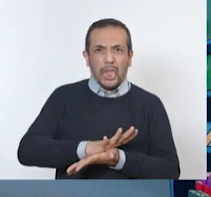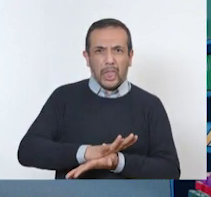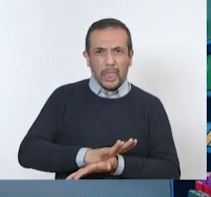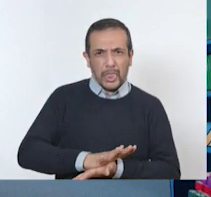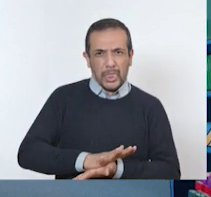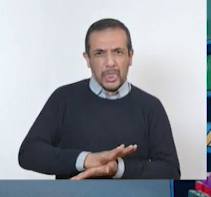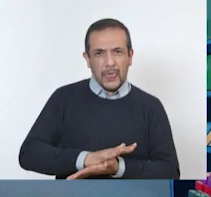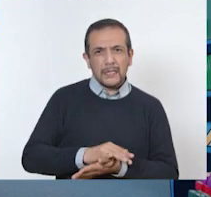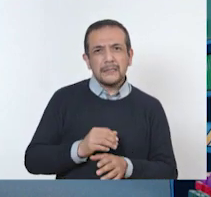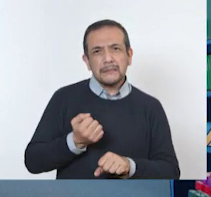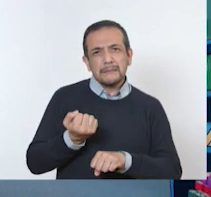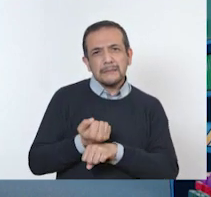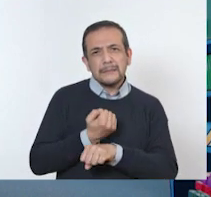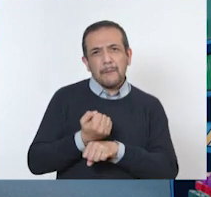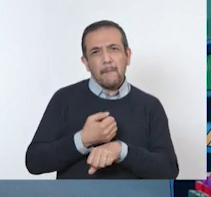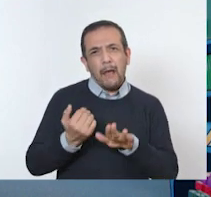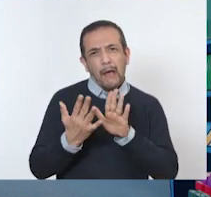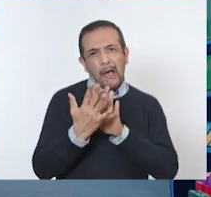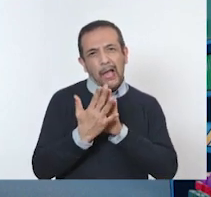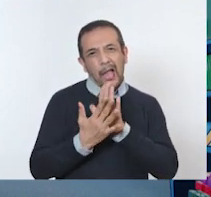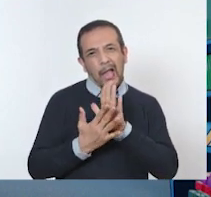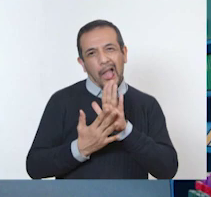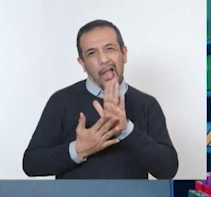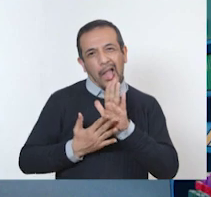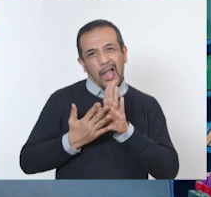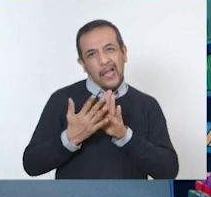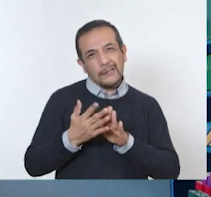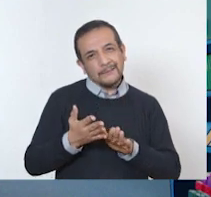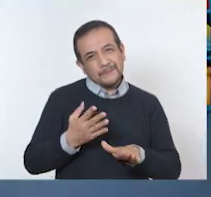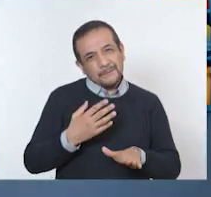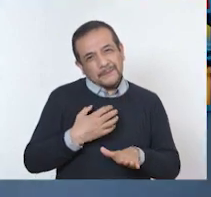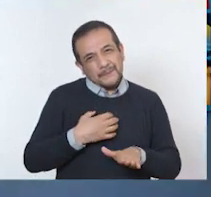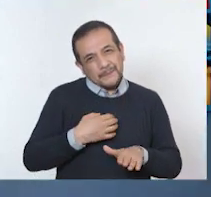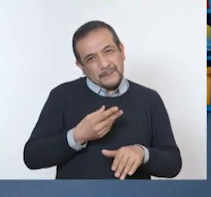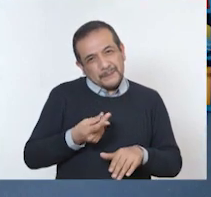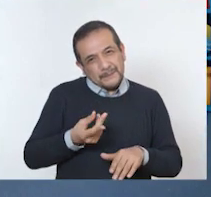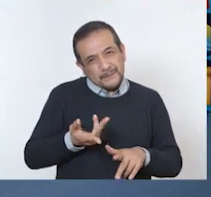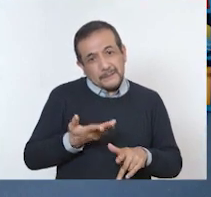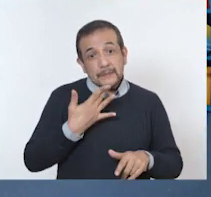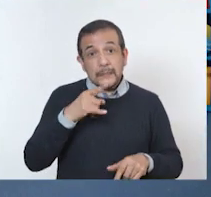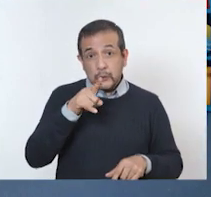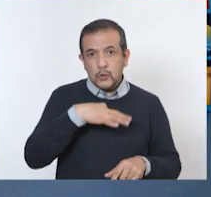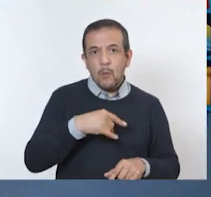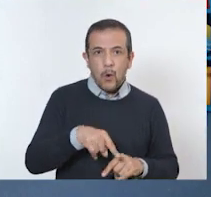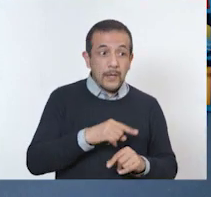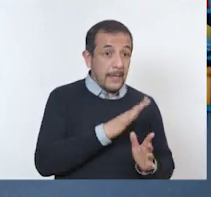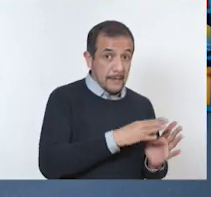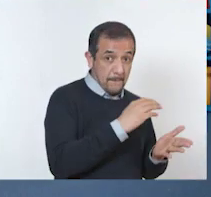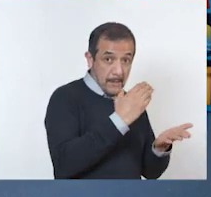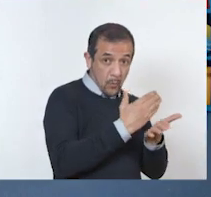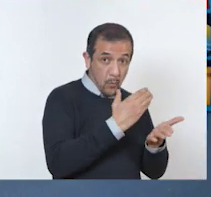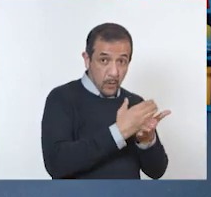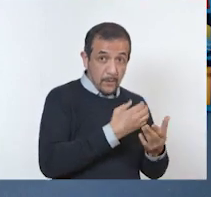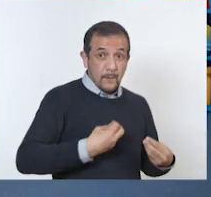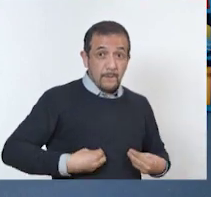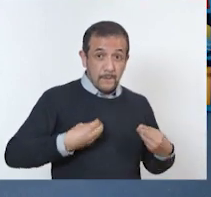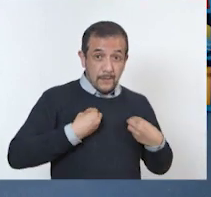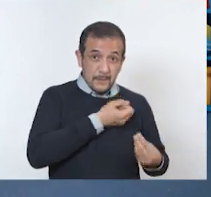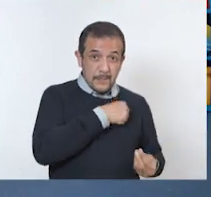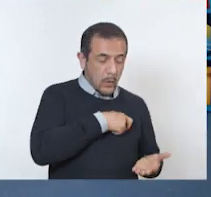Ya todo el zapato lleno de... De desechos de perro. ¿Sabe qué? Voy a anotar eso en mi diario de vida saludable.